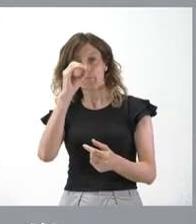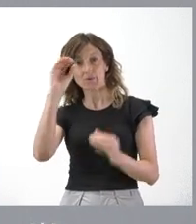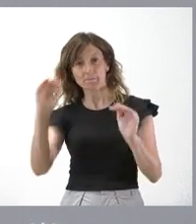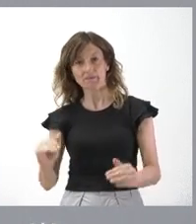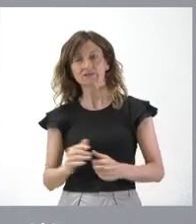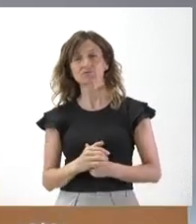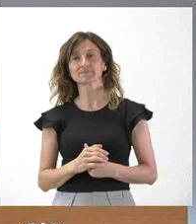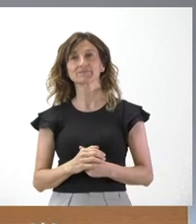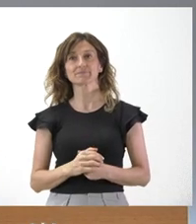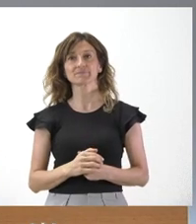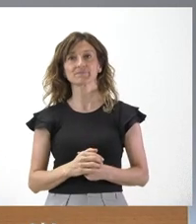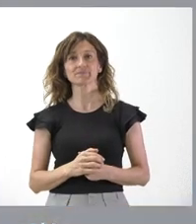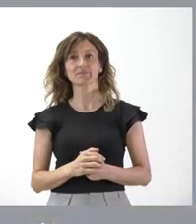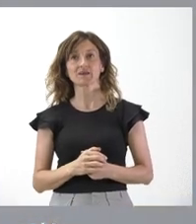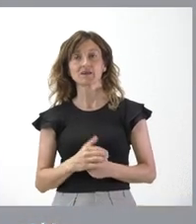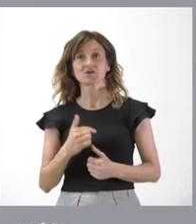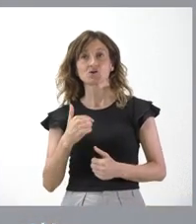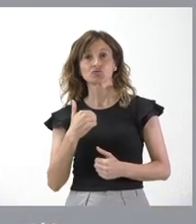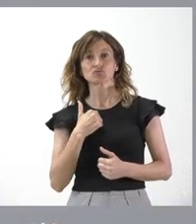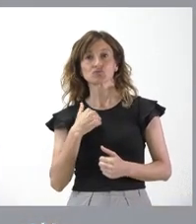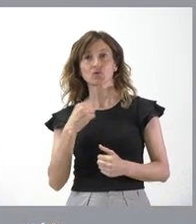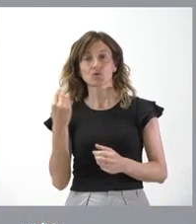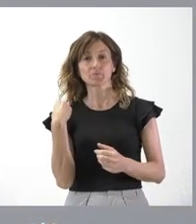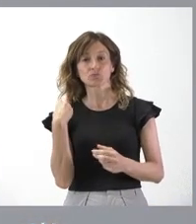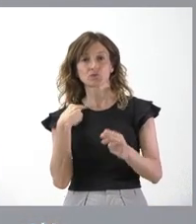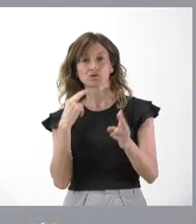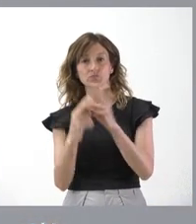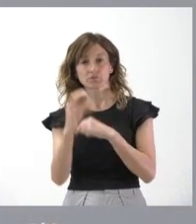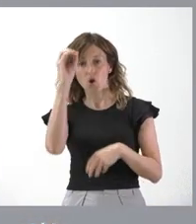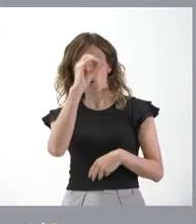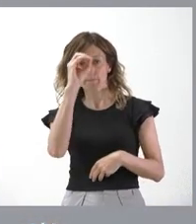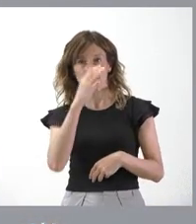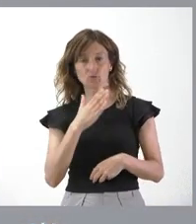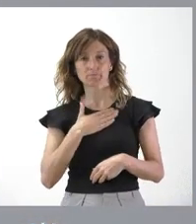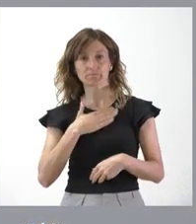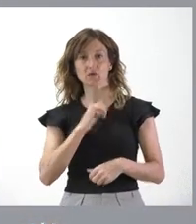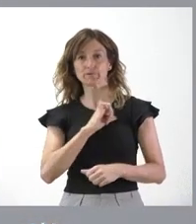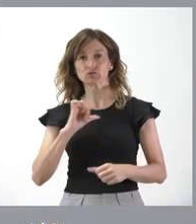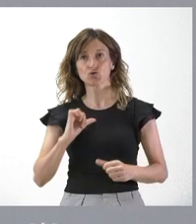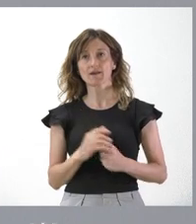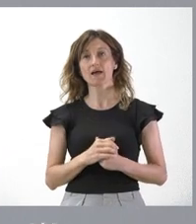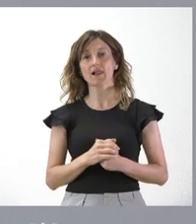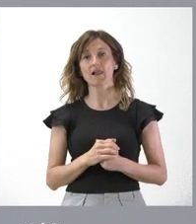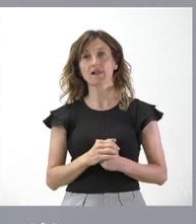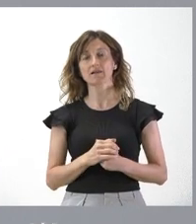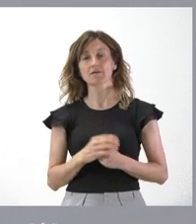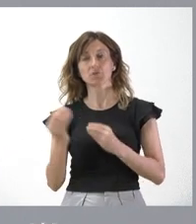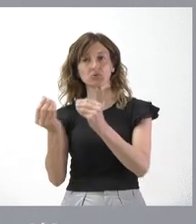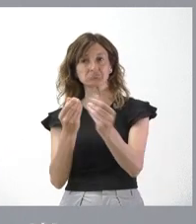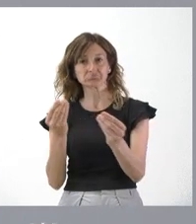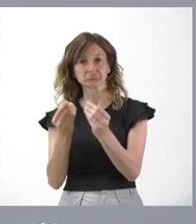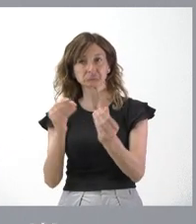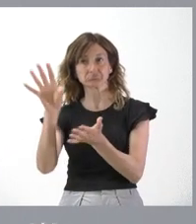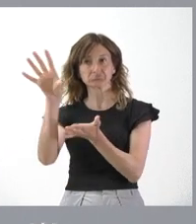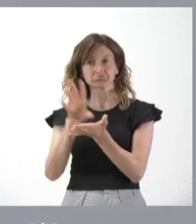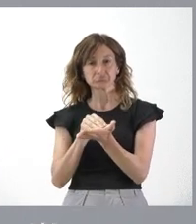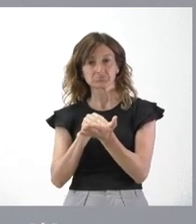derecho a expresarlo. Pero, como no quiero dejar sin contestar su pregunta, es lo que yo creo, personalmente, de lo que he apreciado el rato